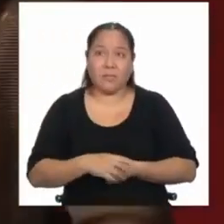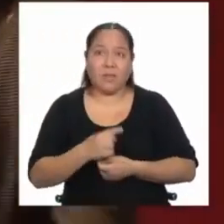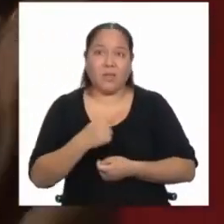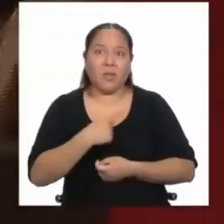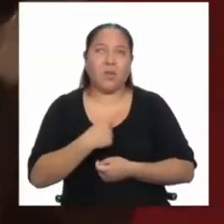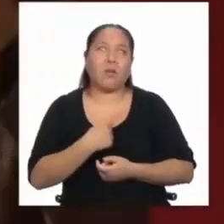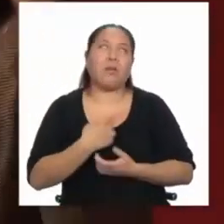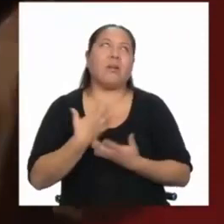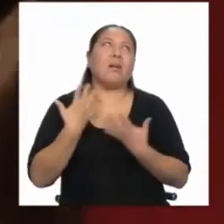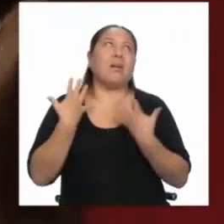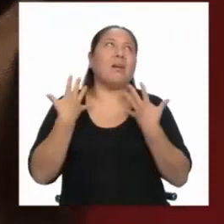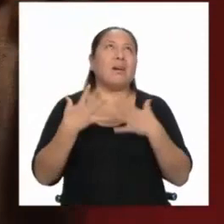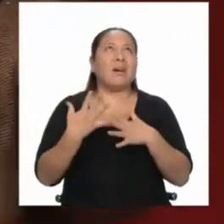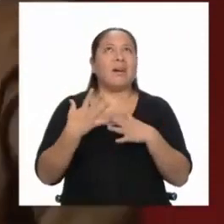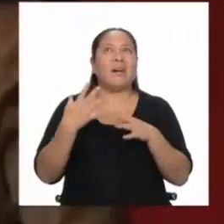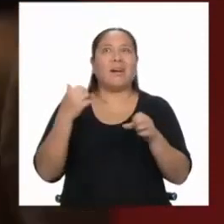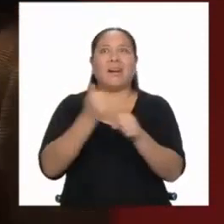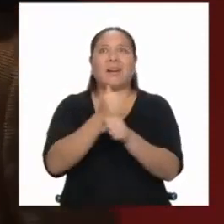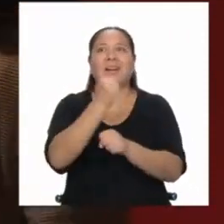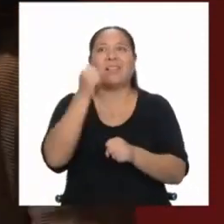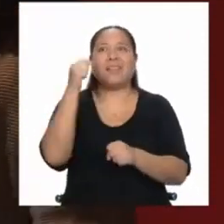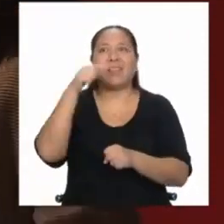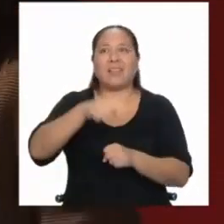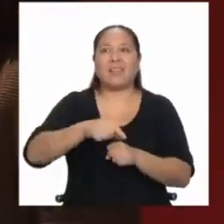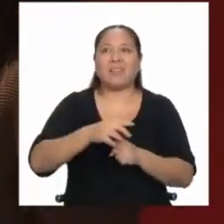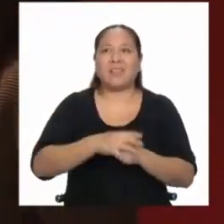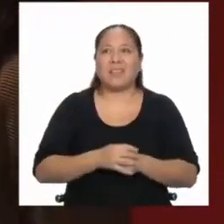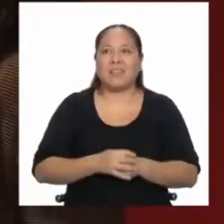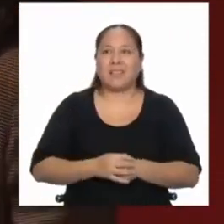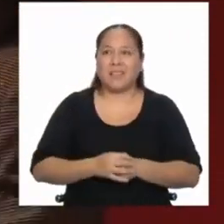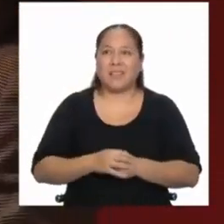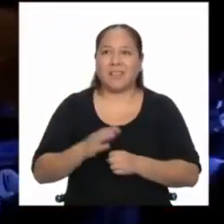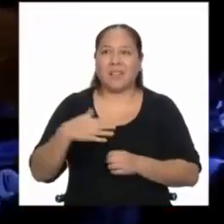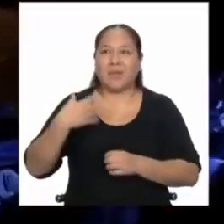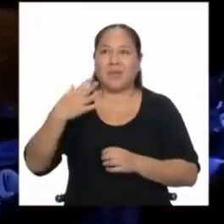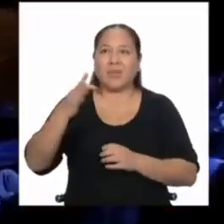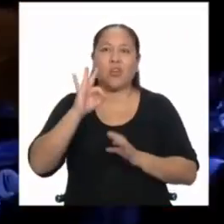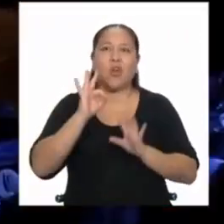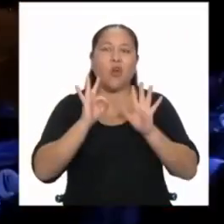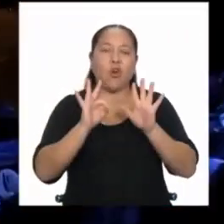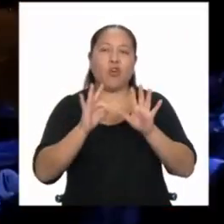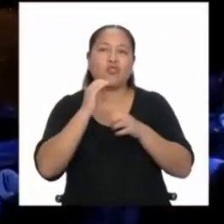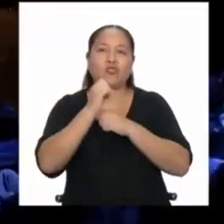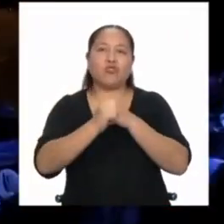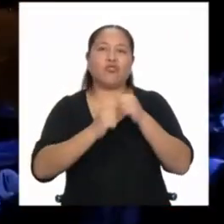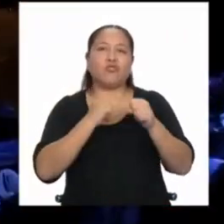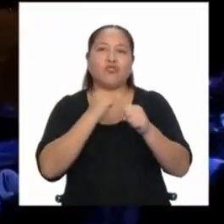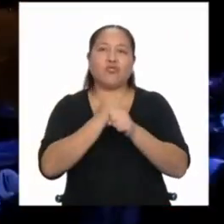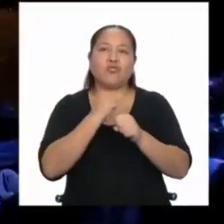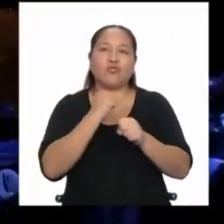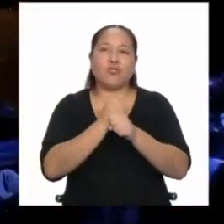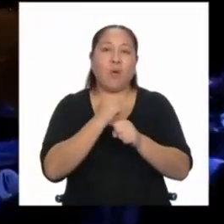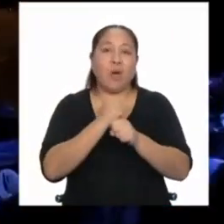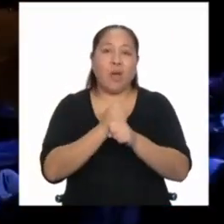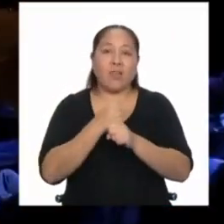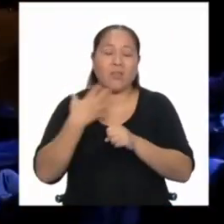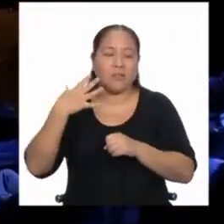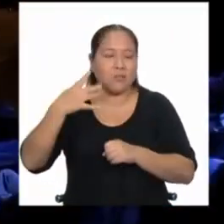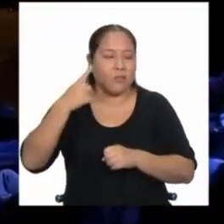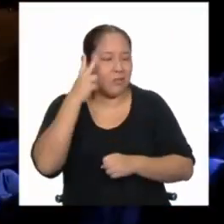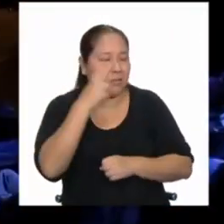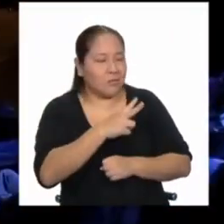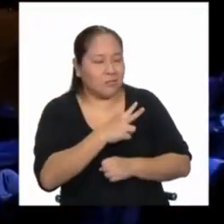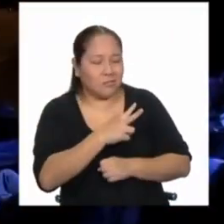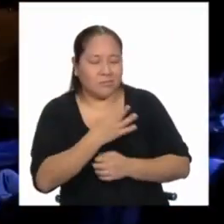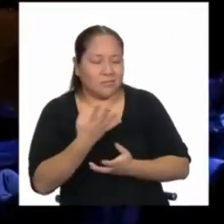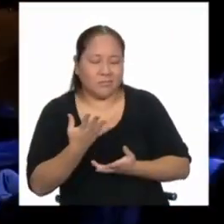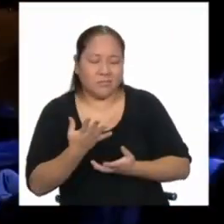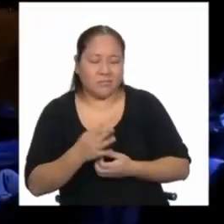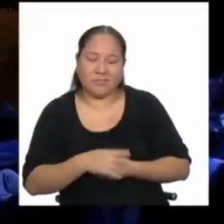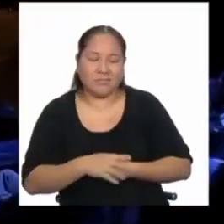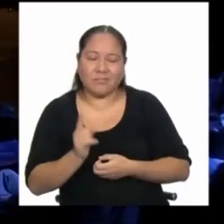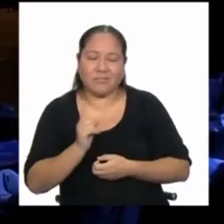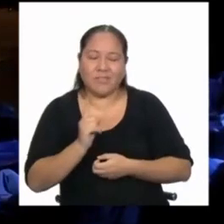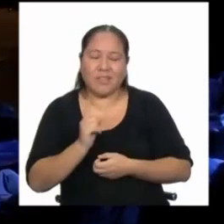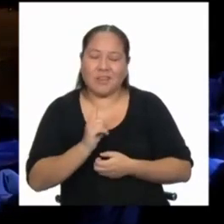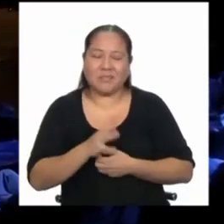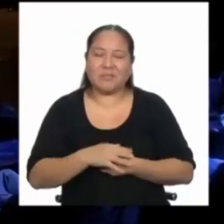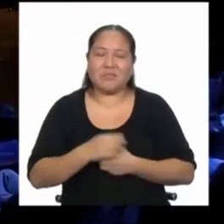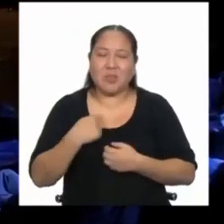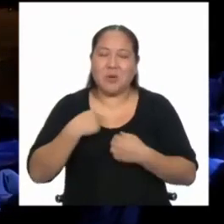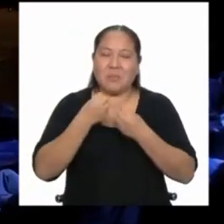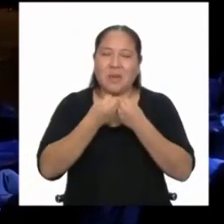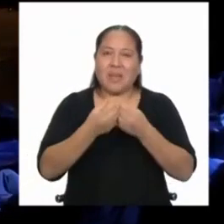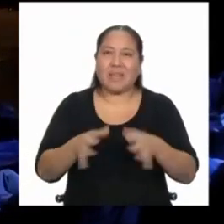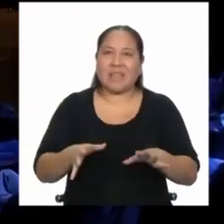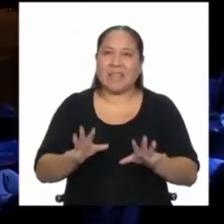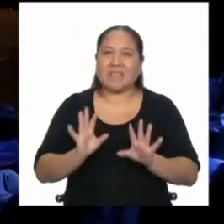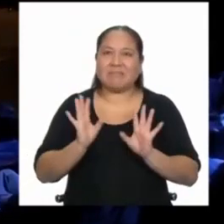salí campeona de esa reunión. Ocho años más tarde me di cuenta de que, olvidate, había sido perdedora después de toda la exposición que hubo. Pero